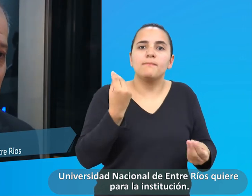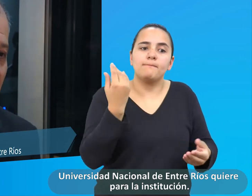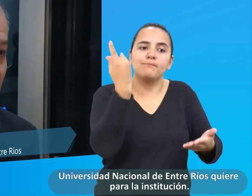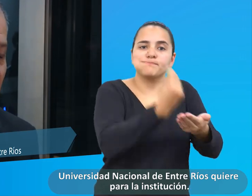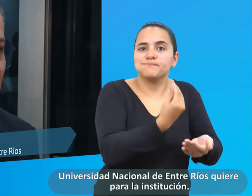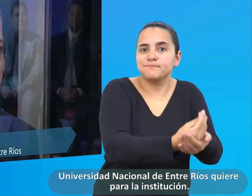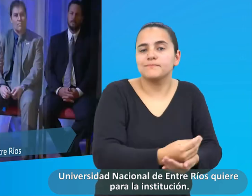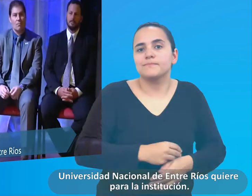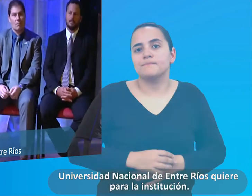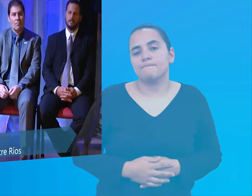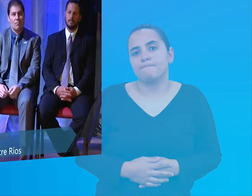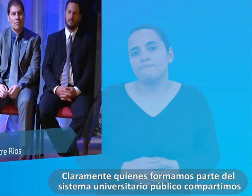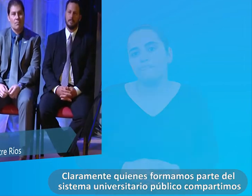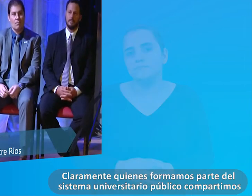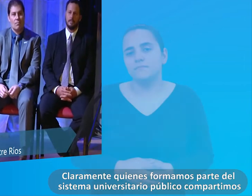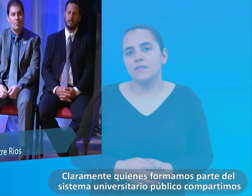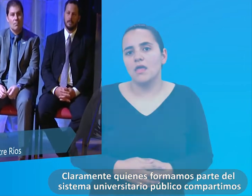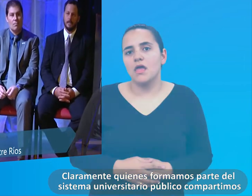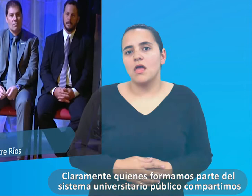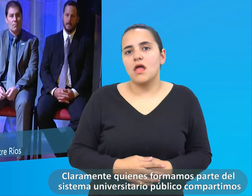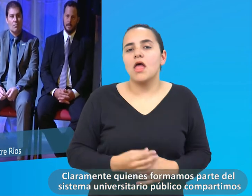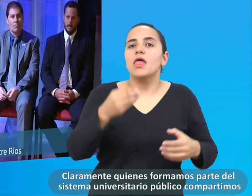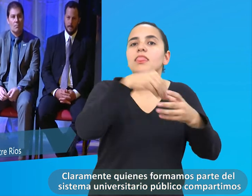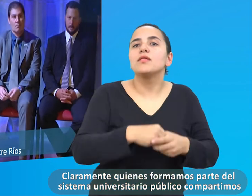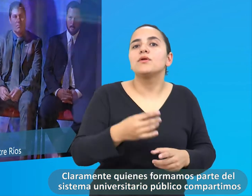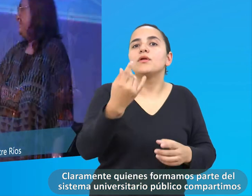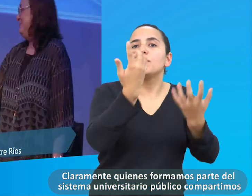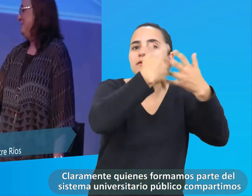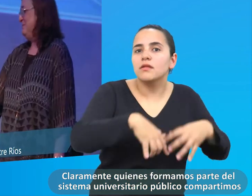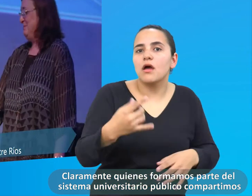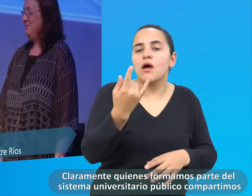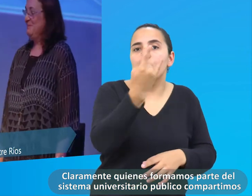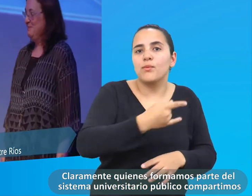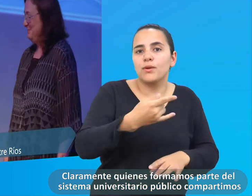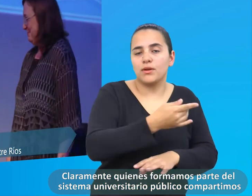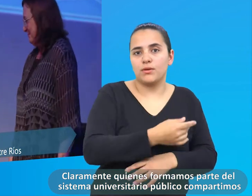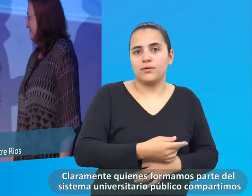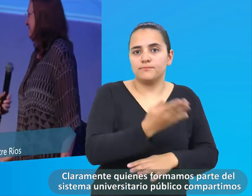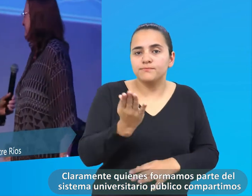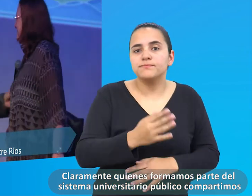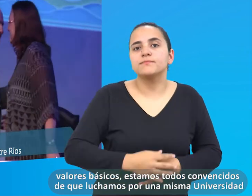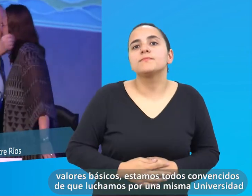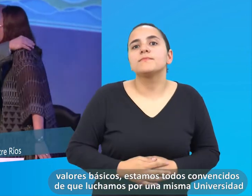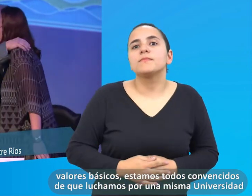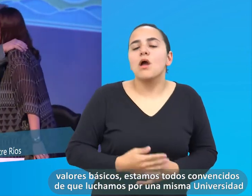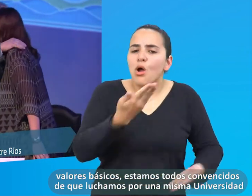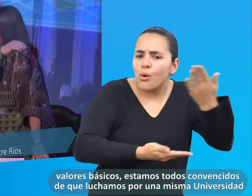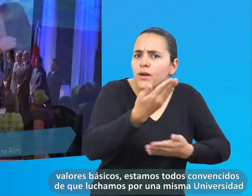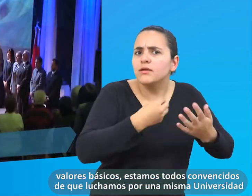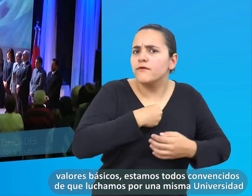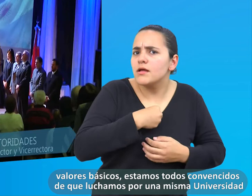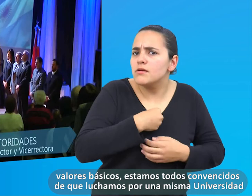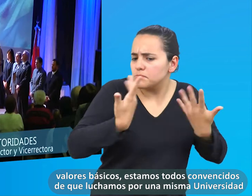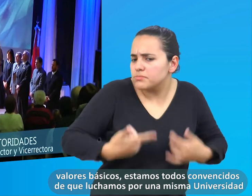quiere para la institución. Claramente quienes formamos parte del sistema universitario público compartimos